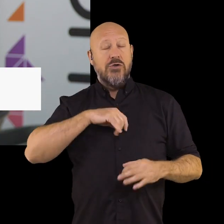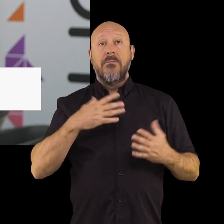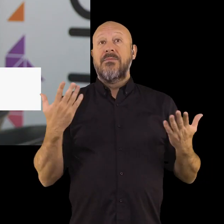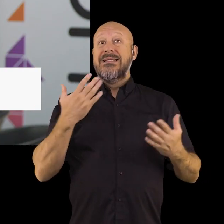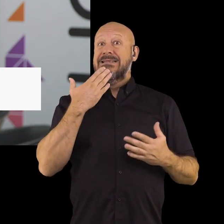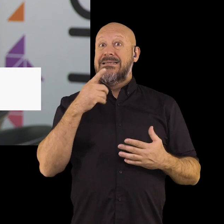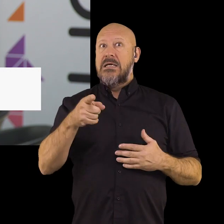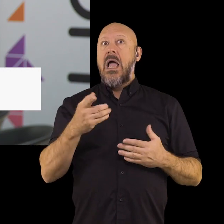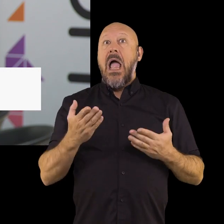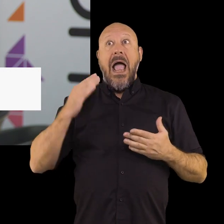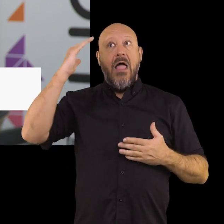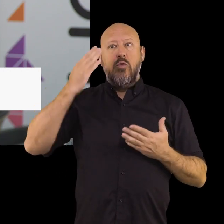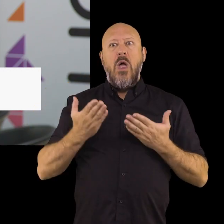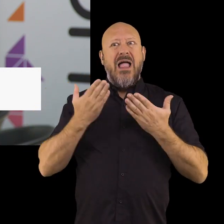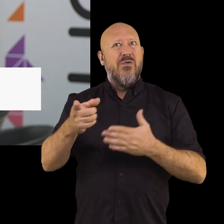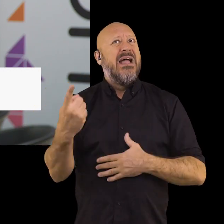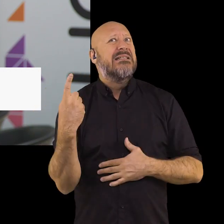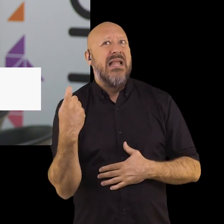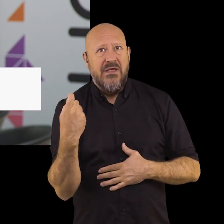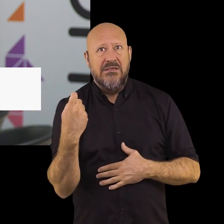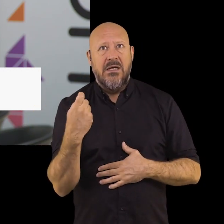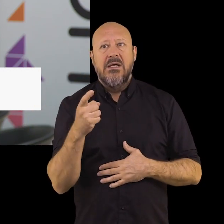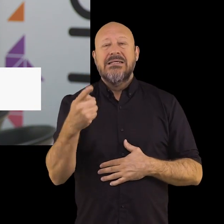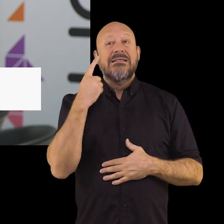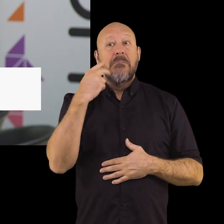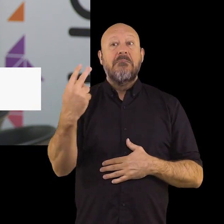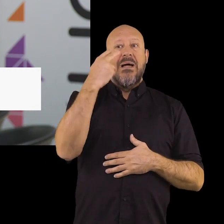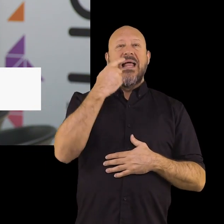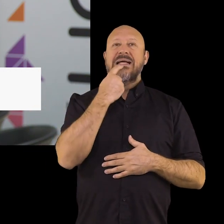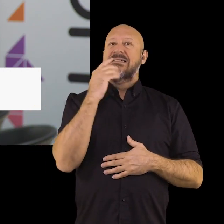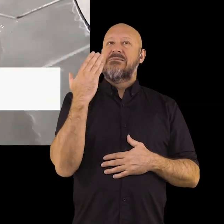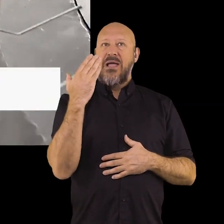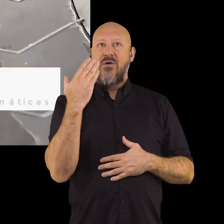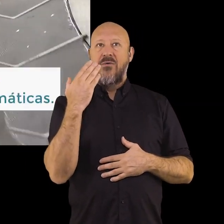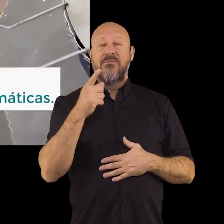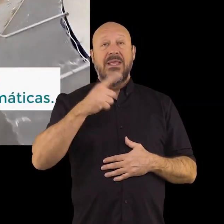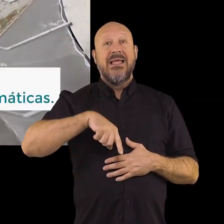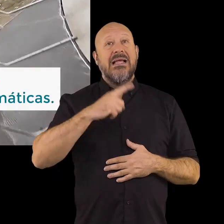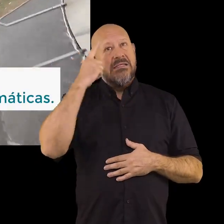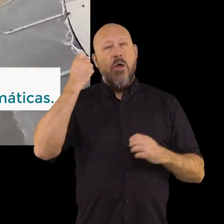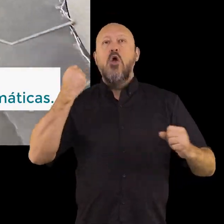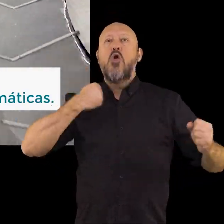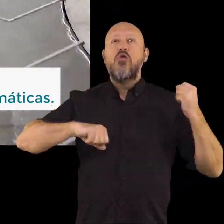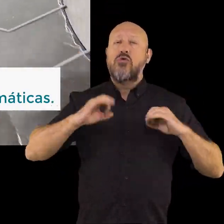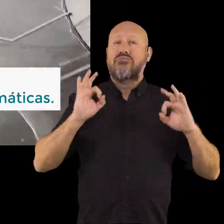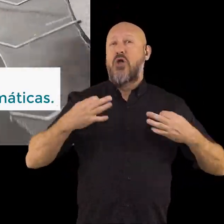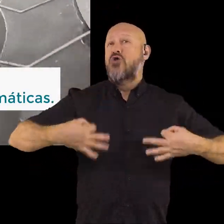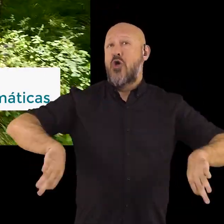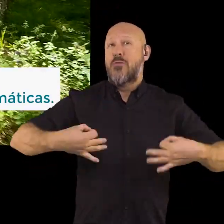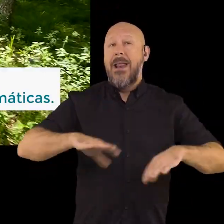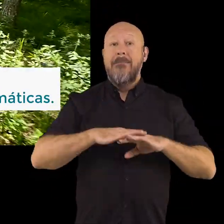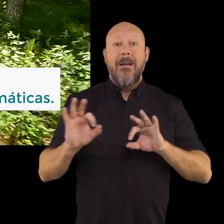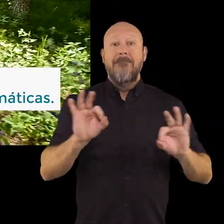consciente de que más que nunca necesita del adulto, que se mira en su espejo. Es necesario aceptar que hay conductas que son